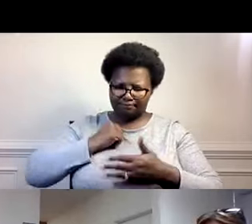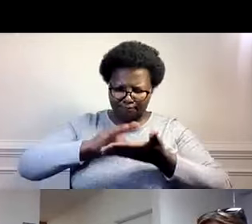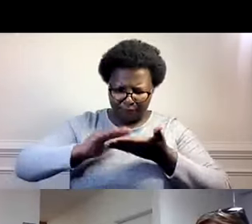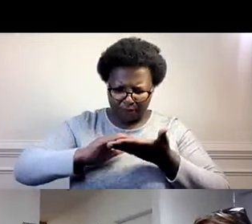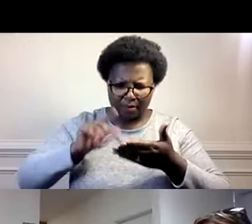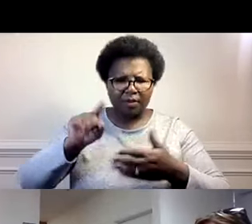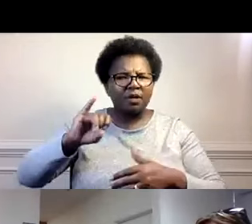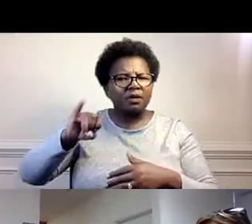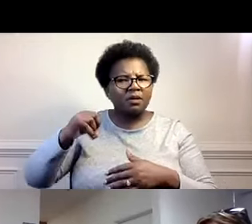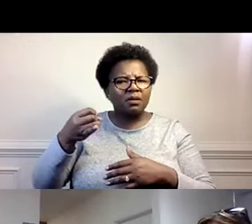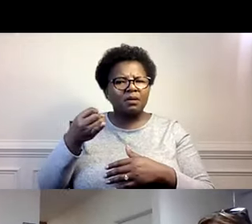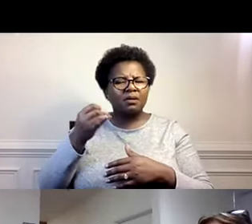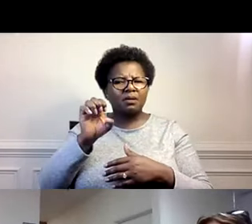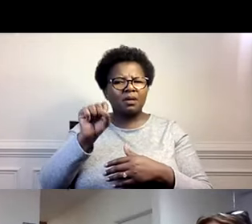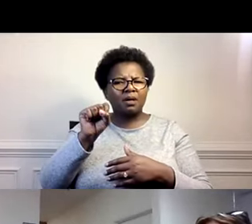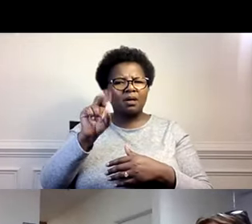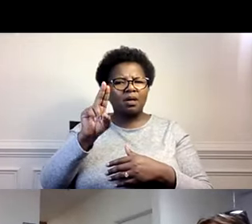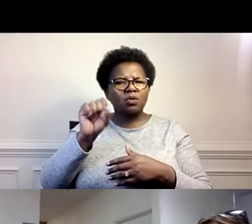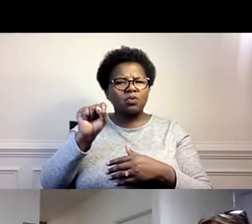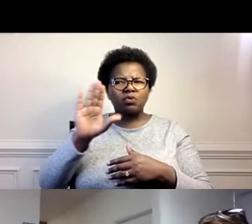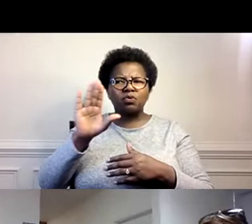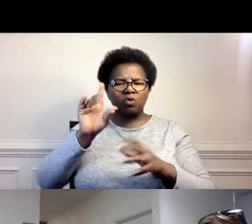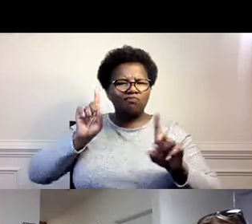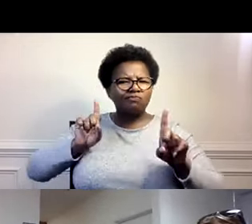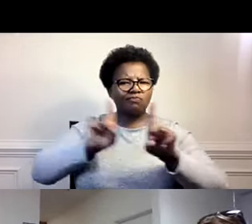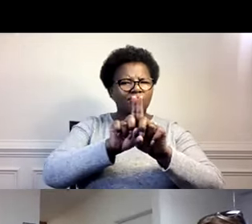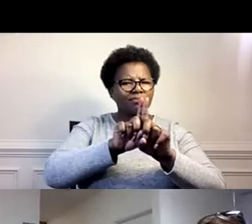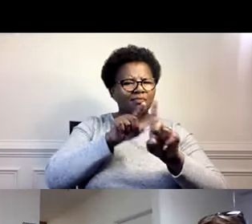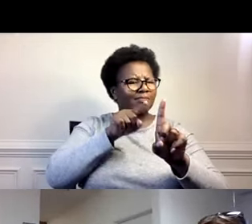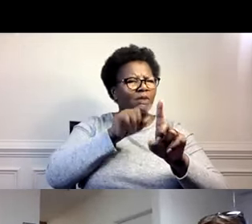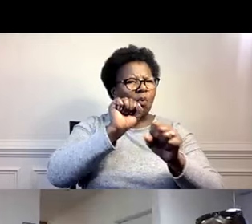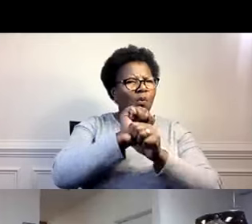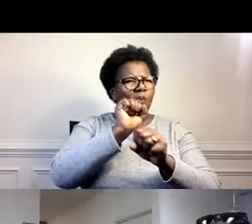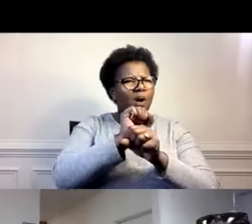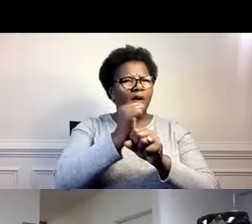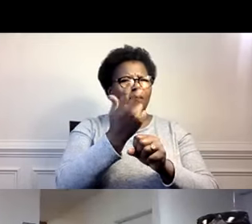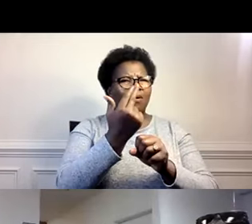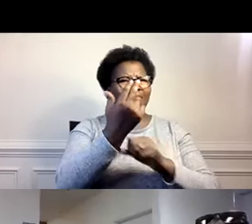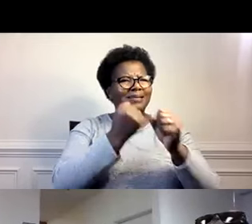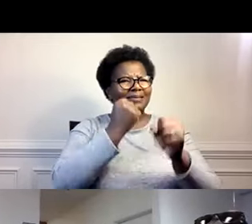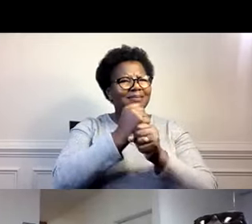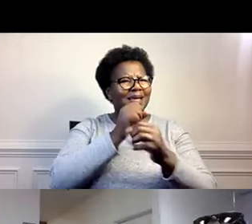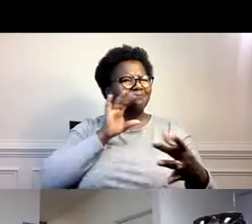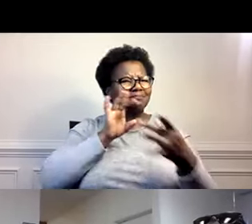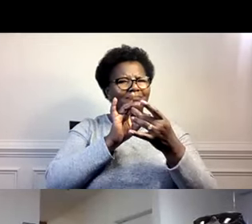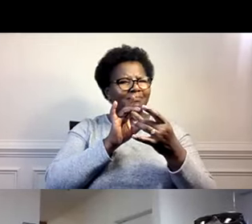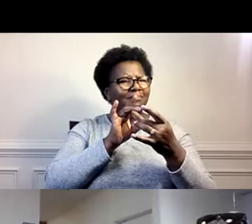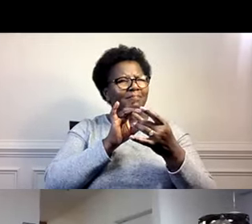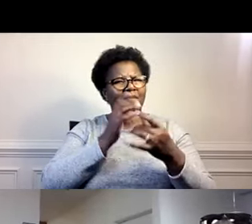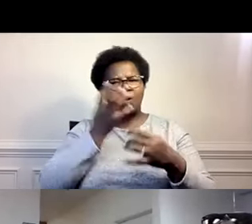Y ahora Jesús. ¿Qué tal tú? Tú llevas 13 años con la señora Rosa. Guau. Excelente.